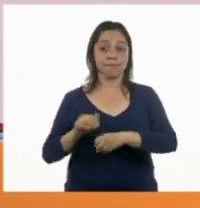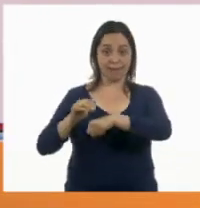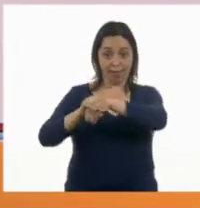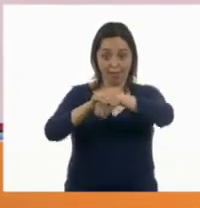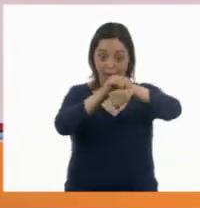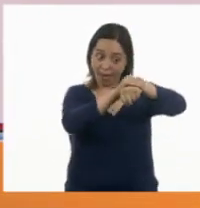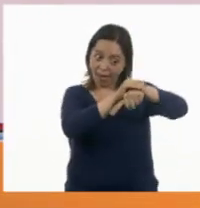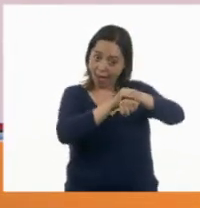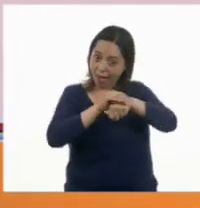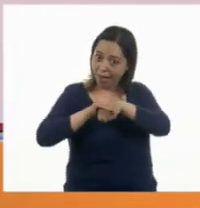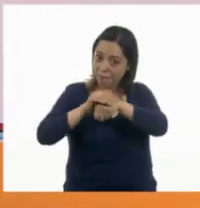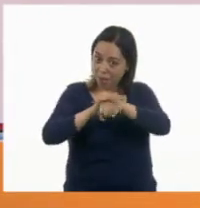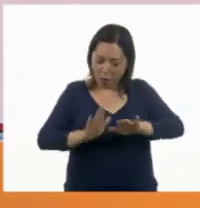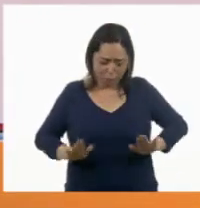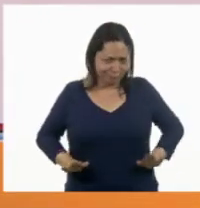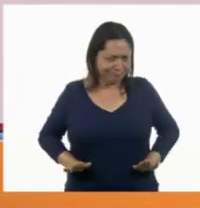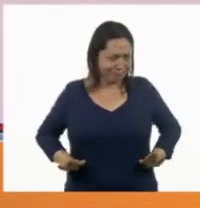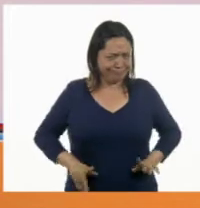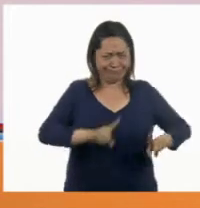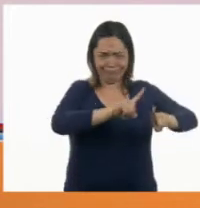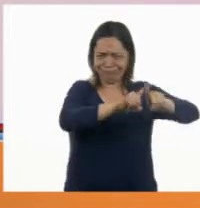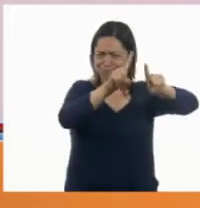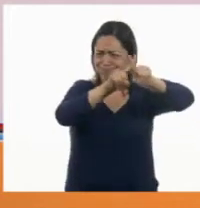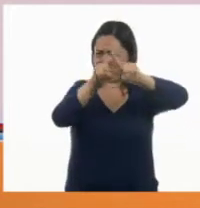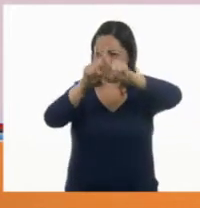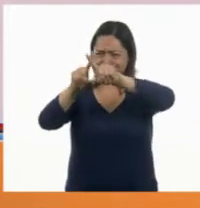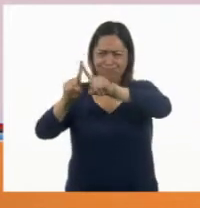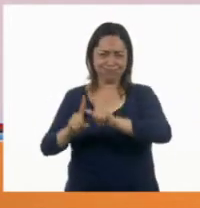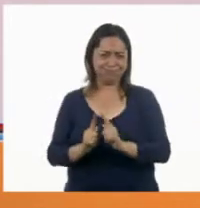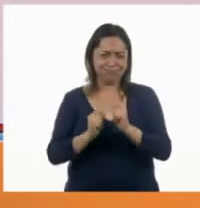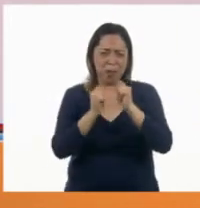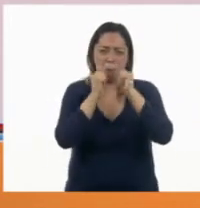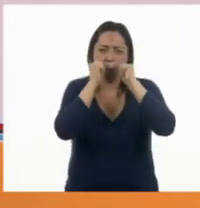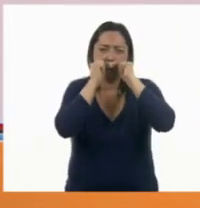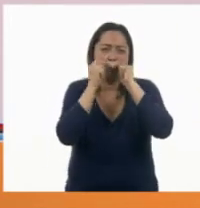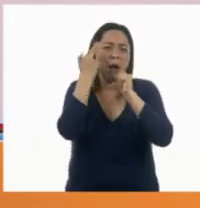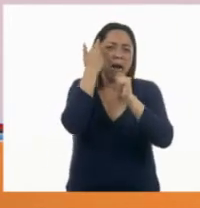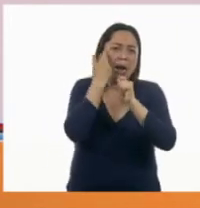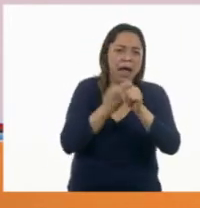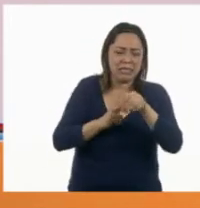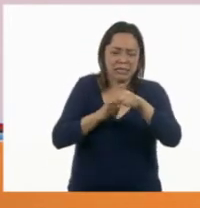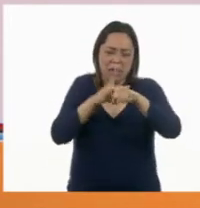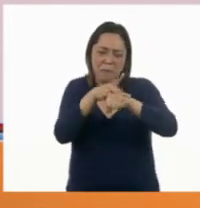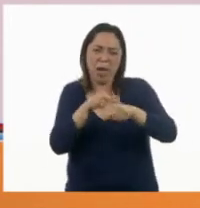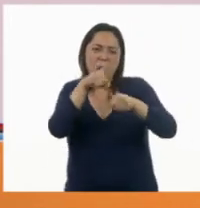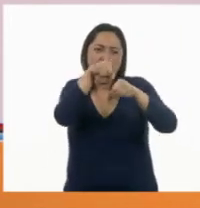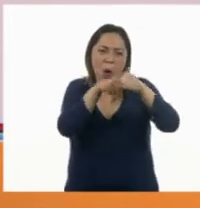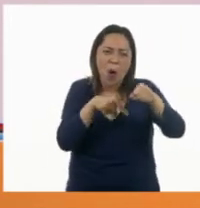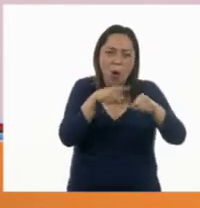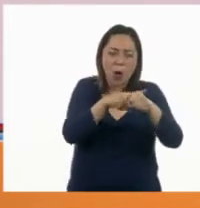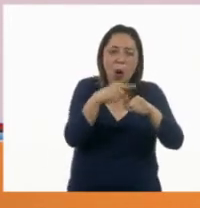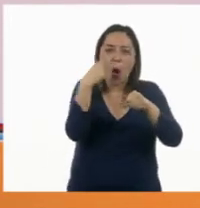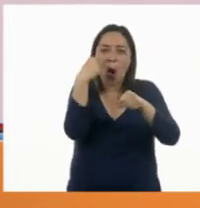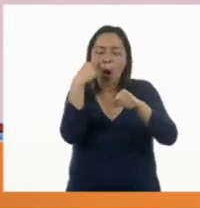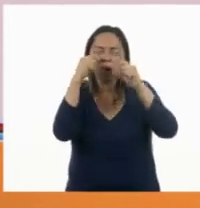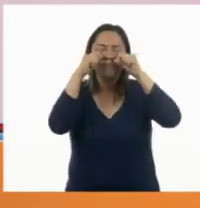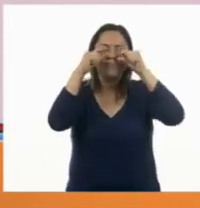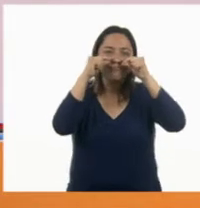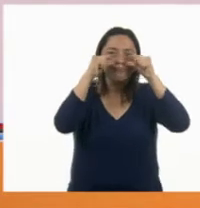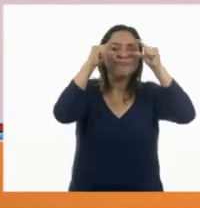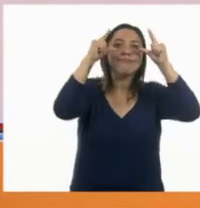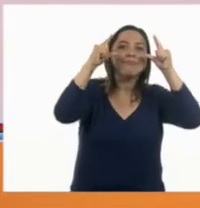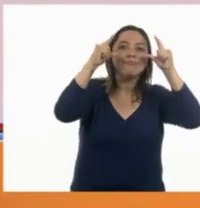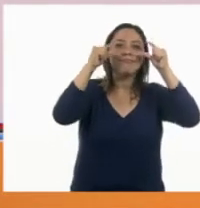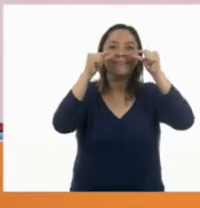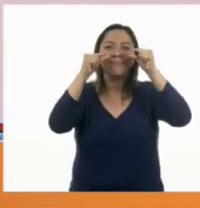de todo tipo. No importa el color, no importa el tamaño de los ojos, el tamaño de las manos,